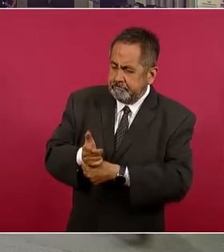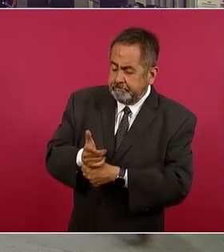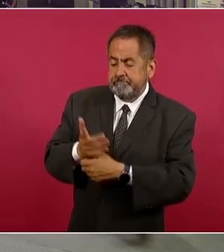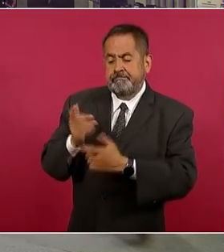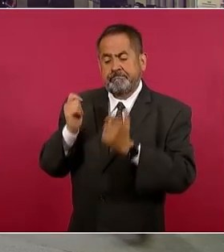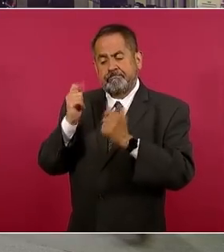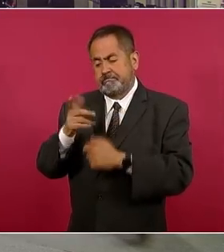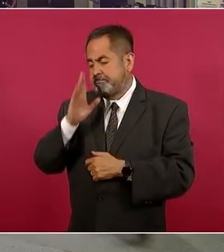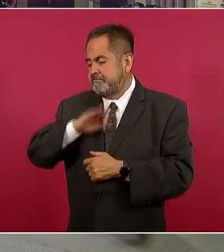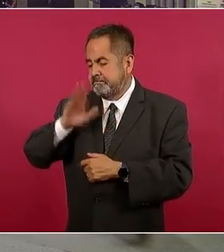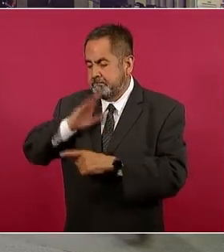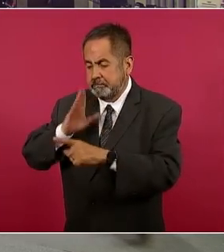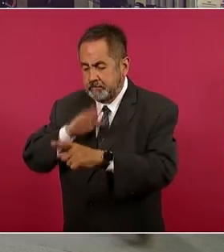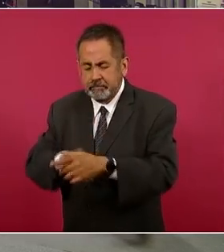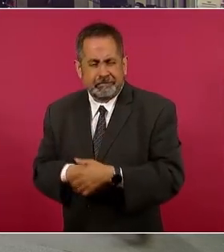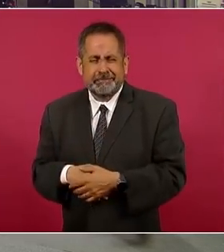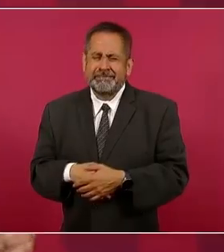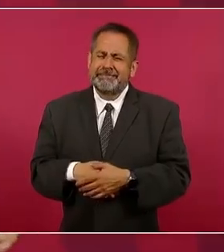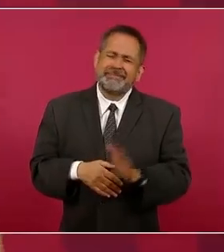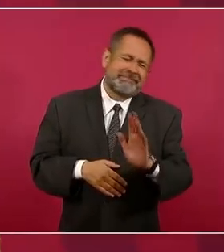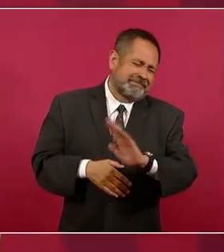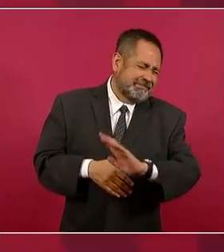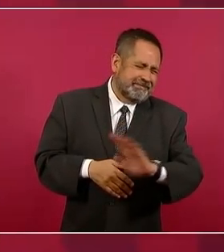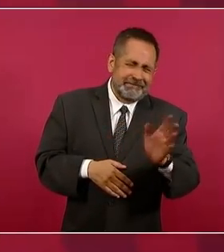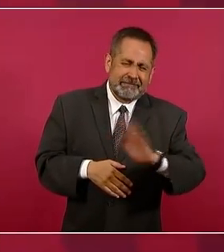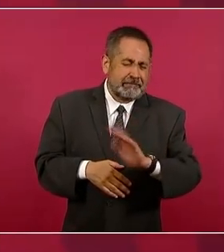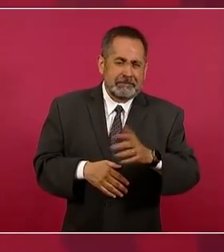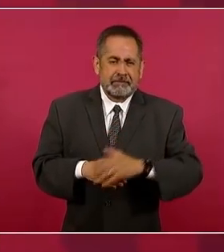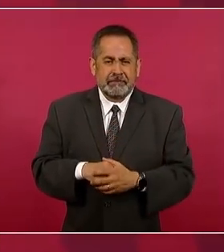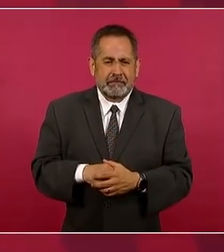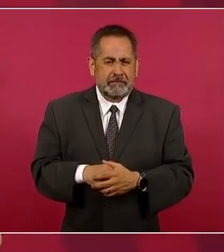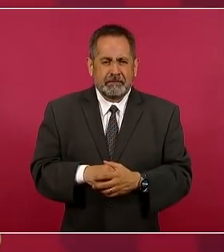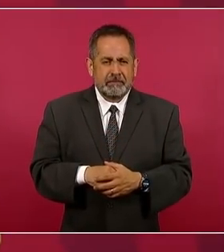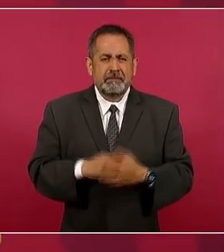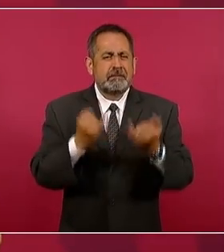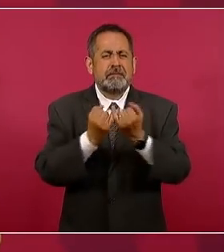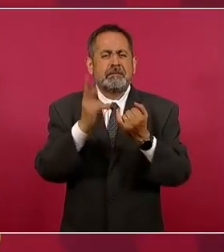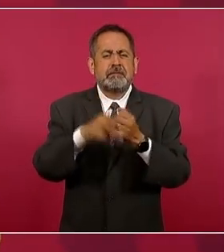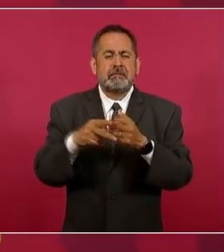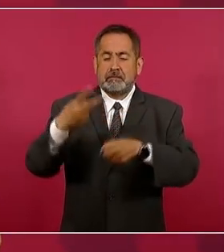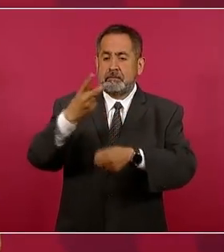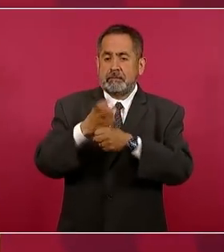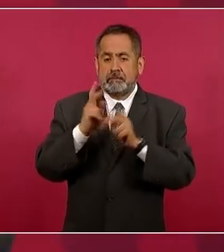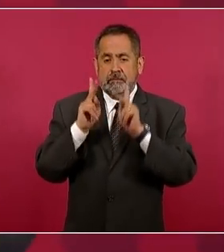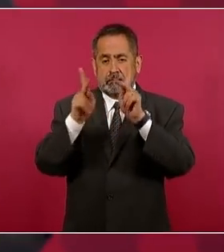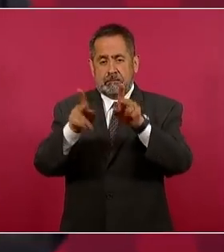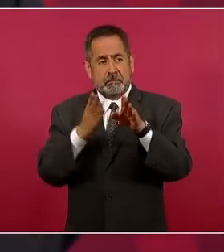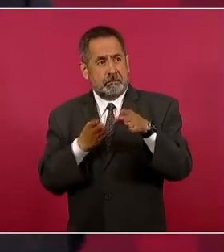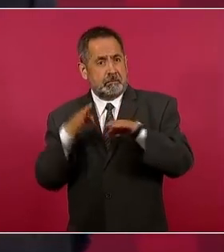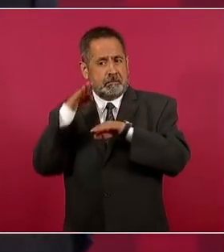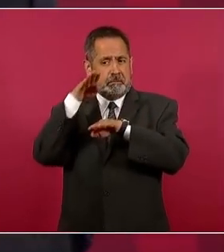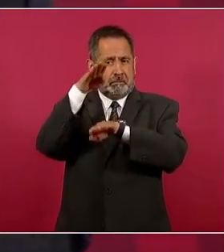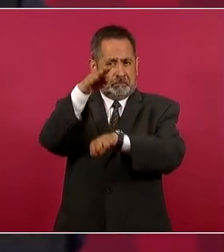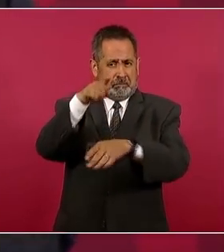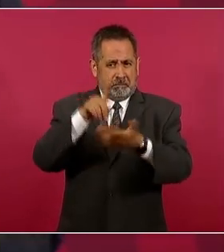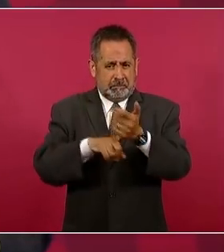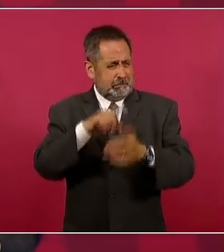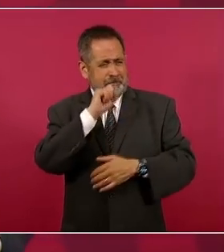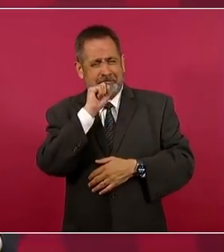ya de este nuevo trazo? No, pues era lo que decían cuando los segundos pisos, el mismo Salinas de Gortari.